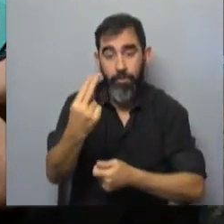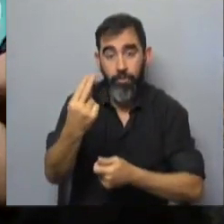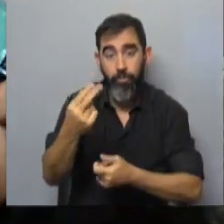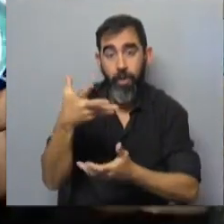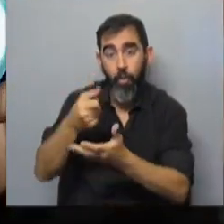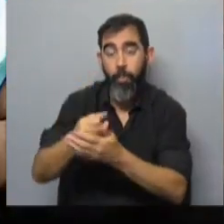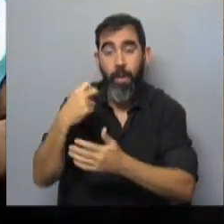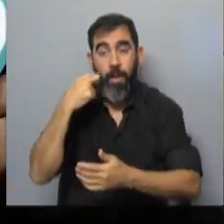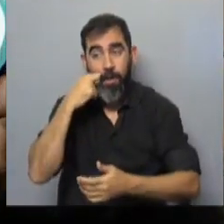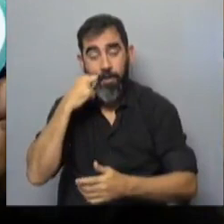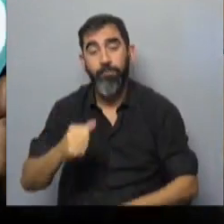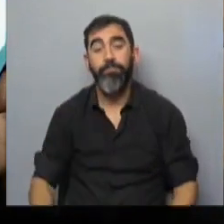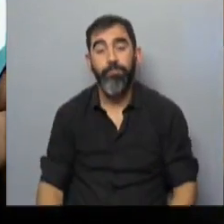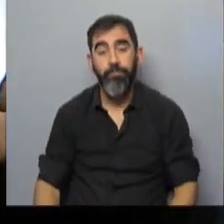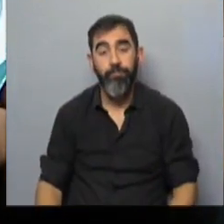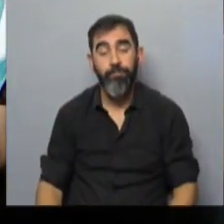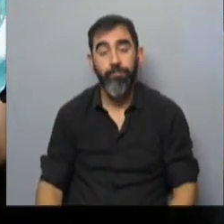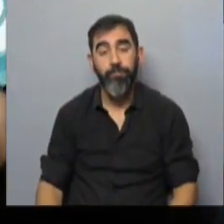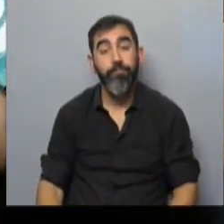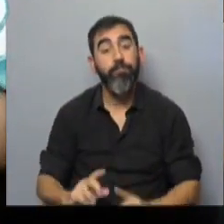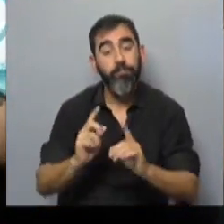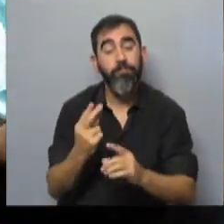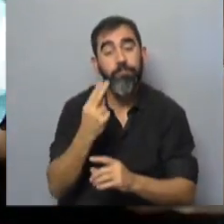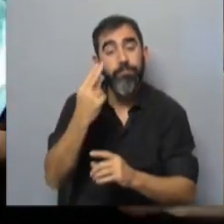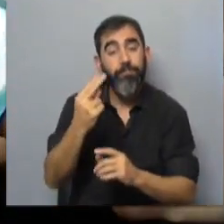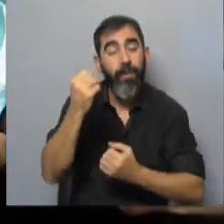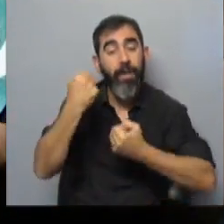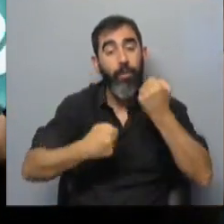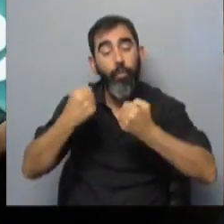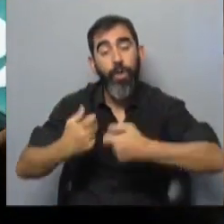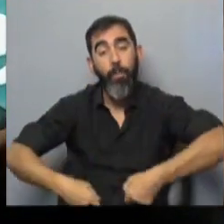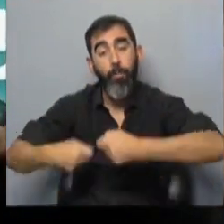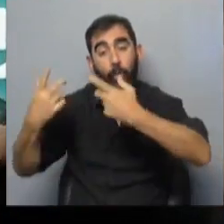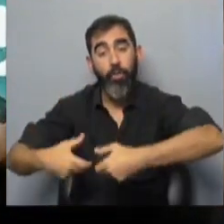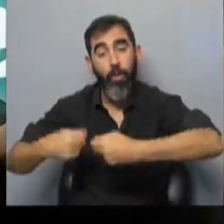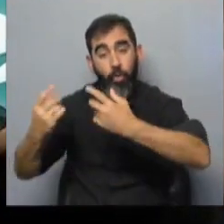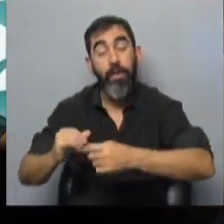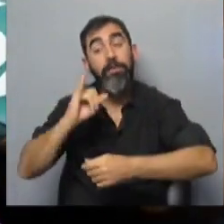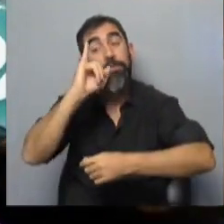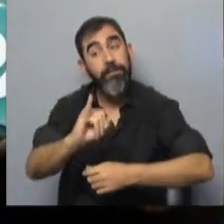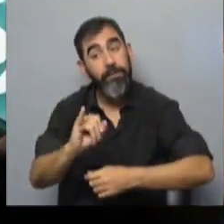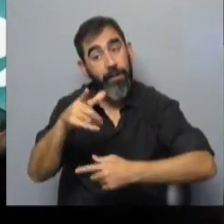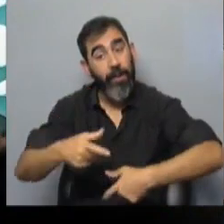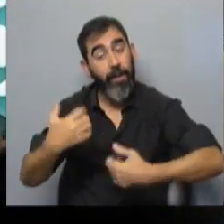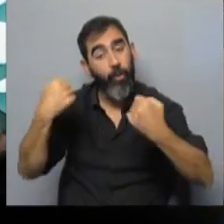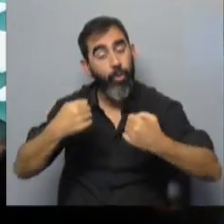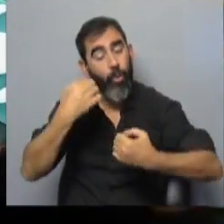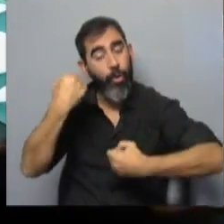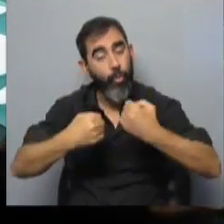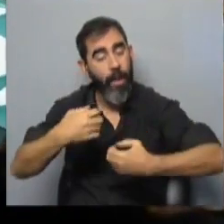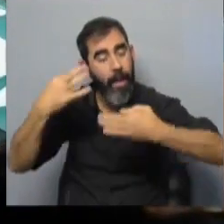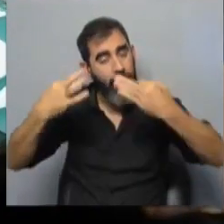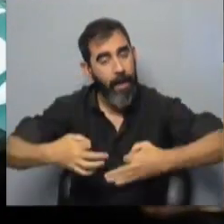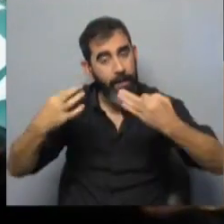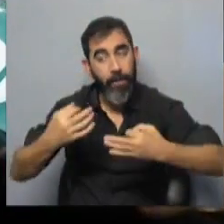ingresar carne porque también en este caso se habilitó a la industria exportadora siempre y cuando esta industria dé garantías que el producto